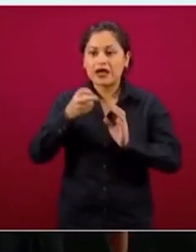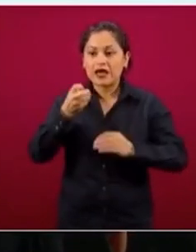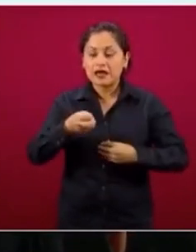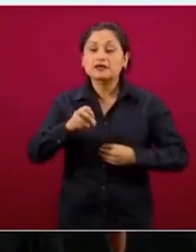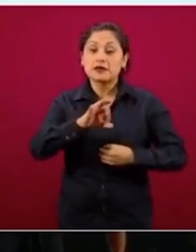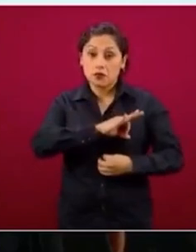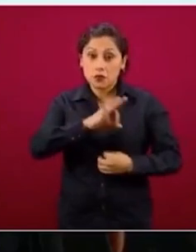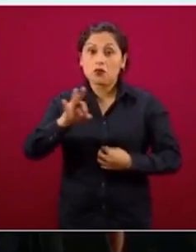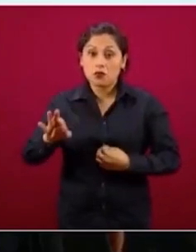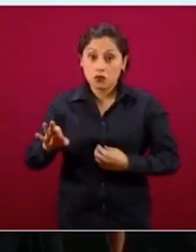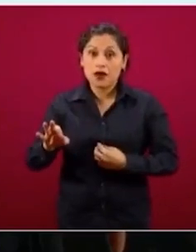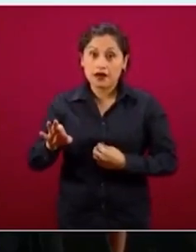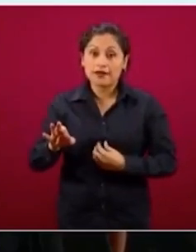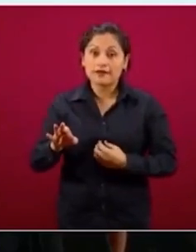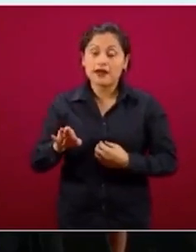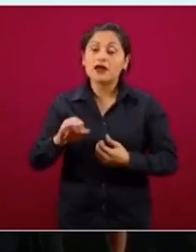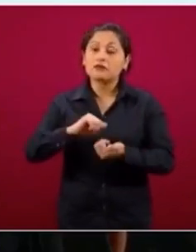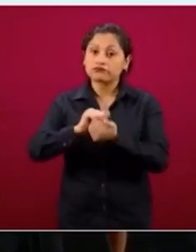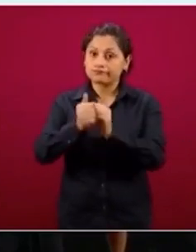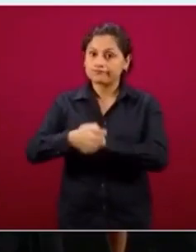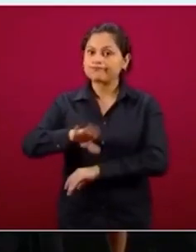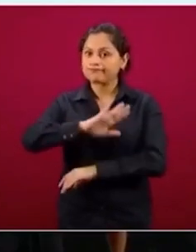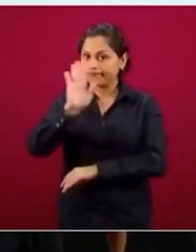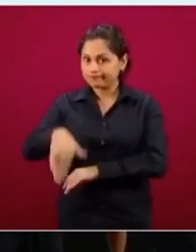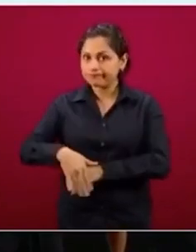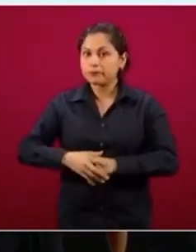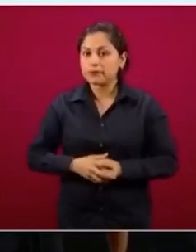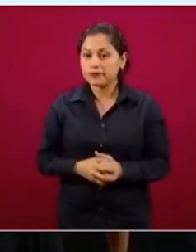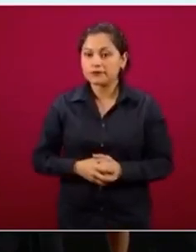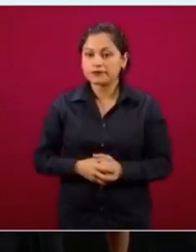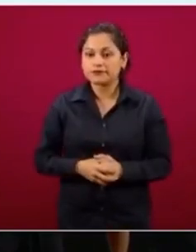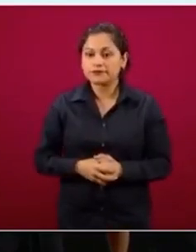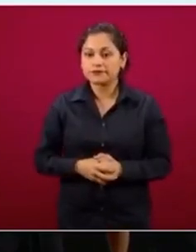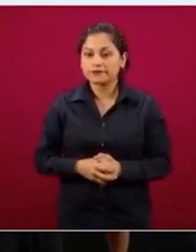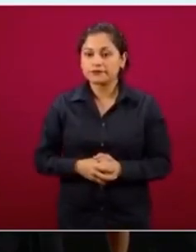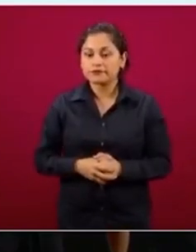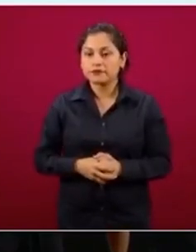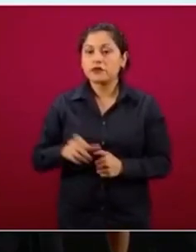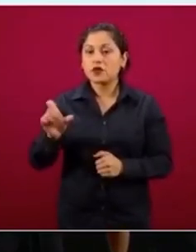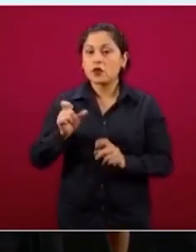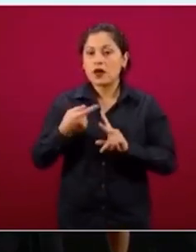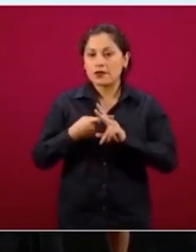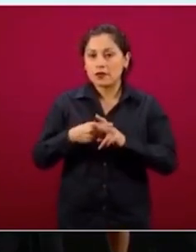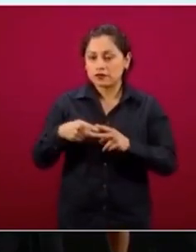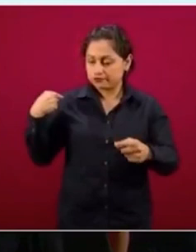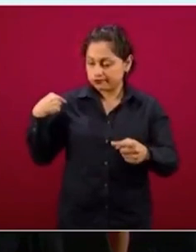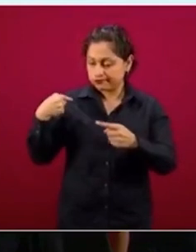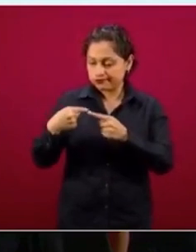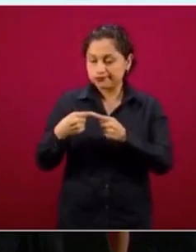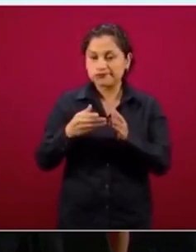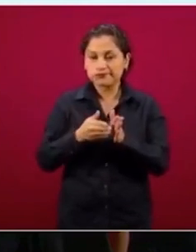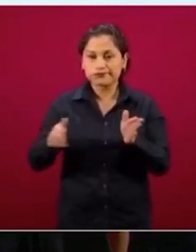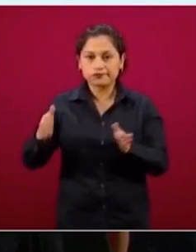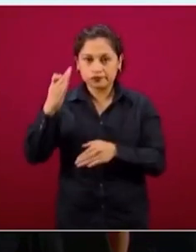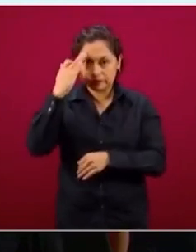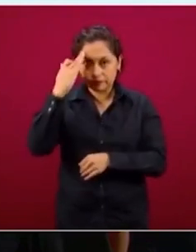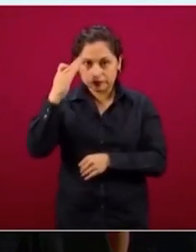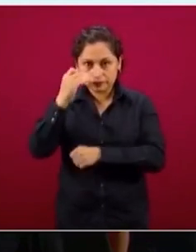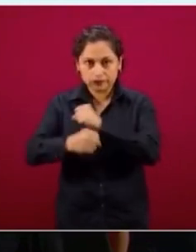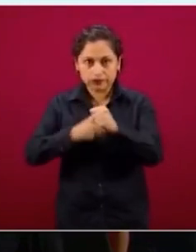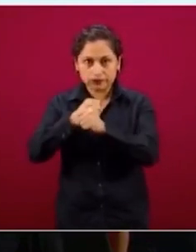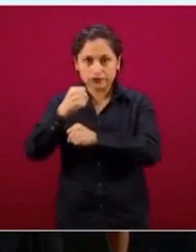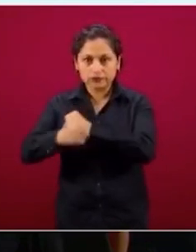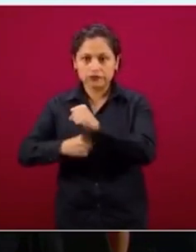el enorme conjunto desde siempre, por lo menos este segmento de años, son las no especificadas,